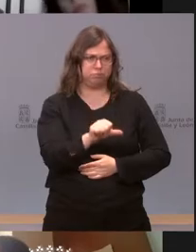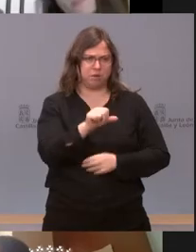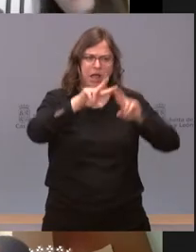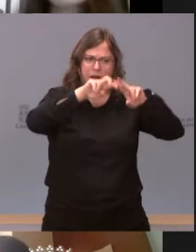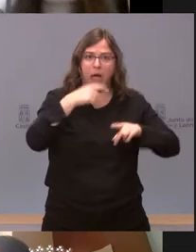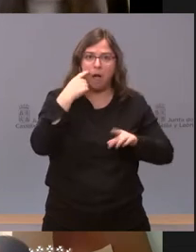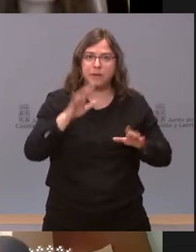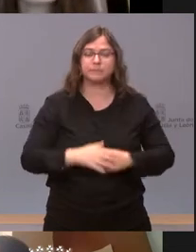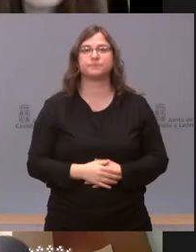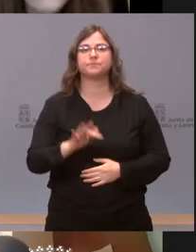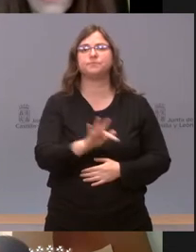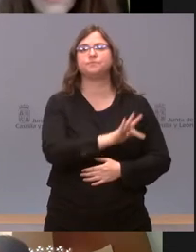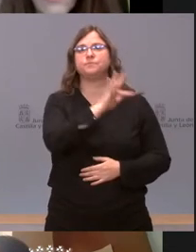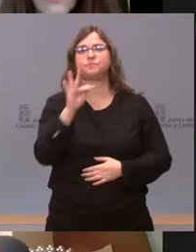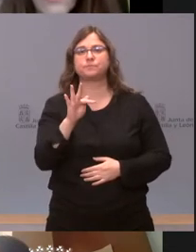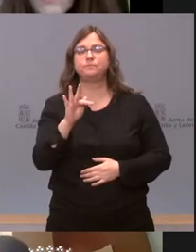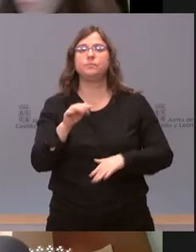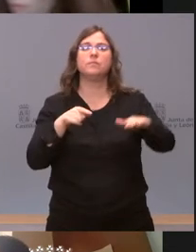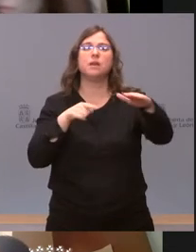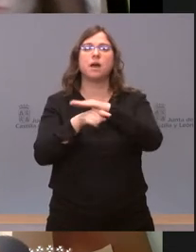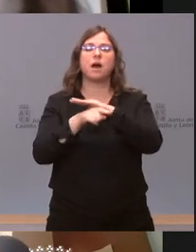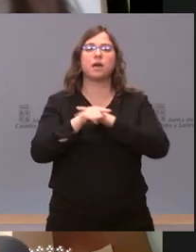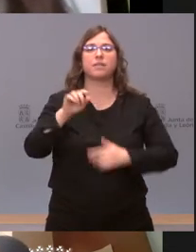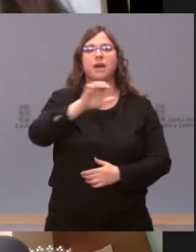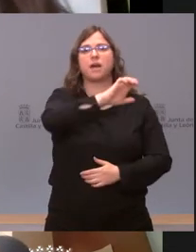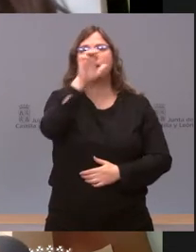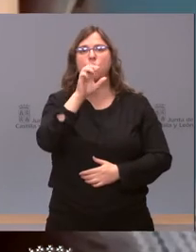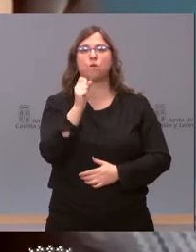Turno ahora para Sonia Díaz de la Agencia Europa Press. Sonia.